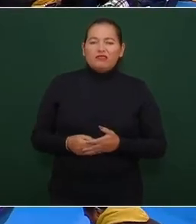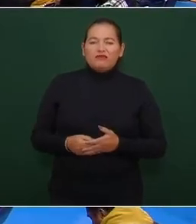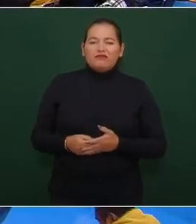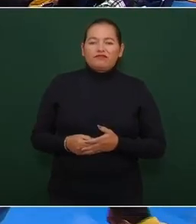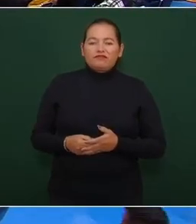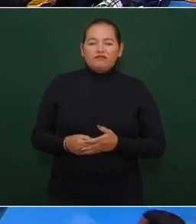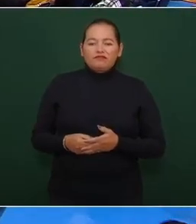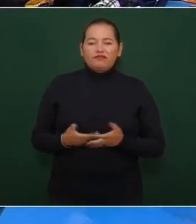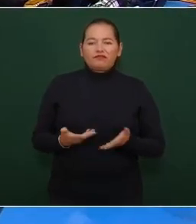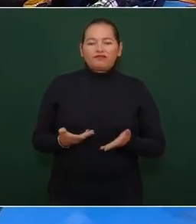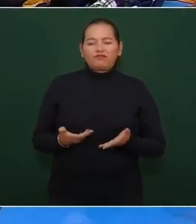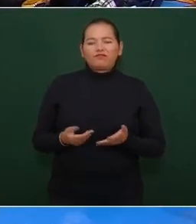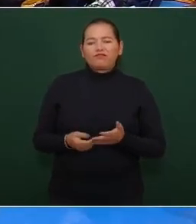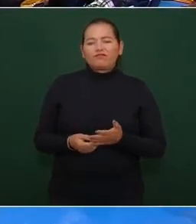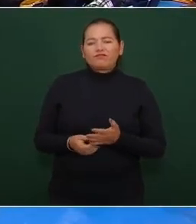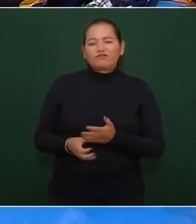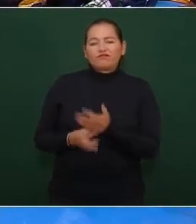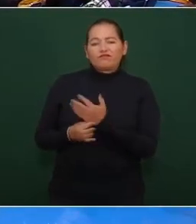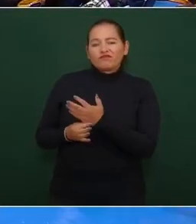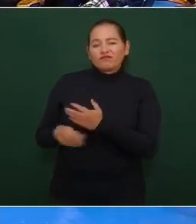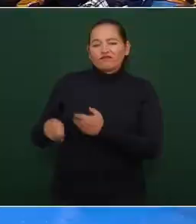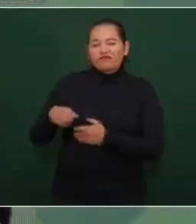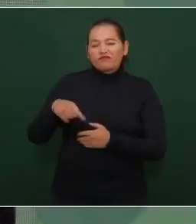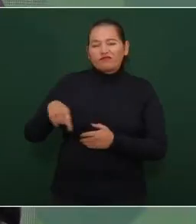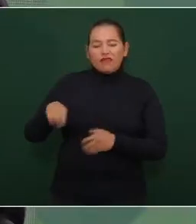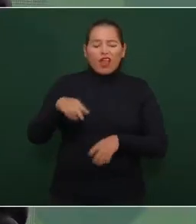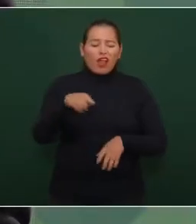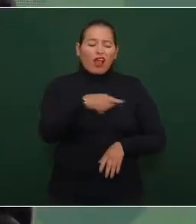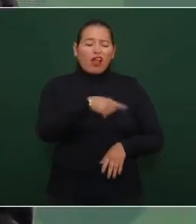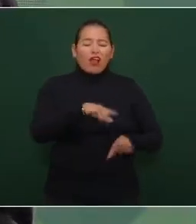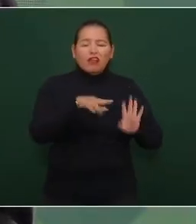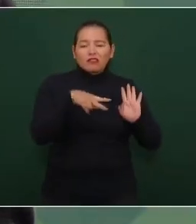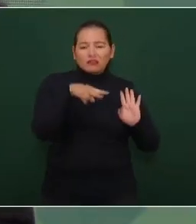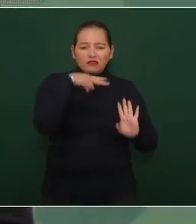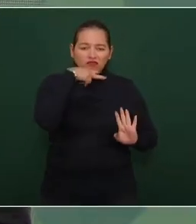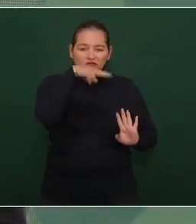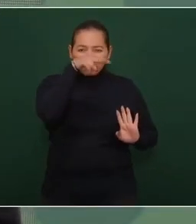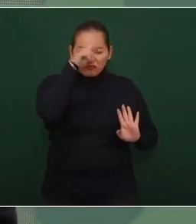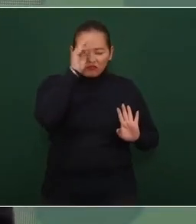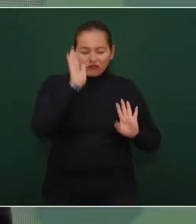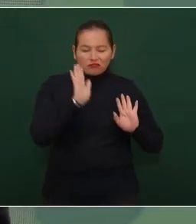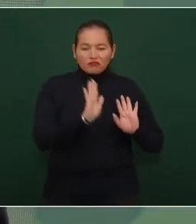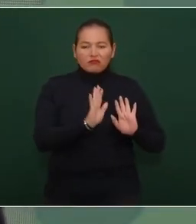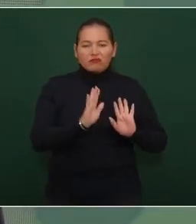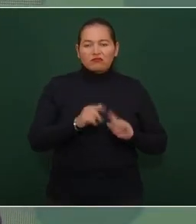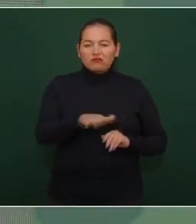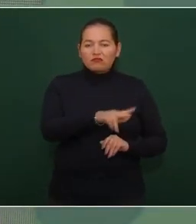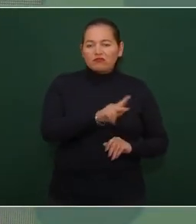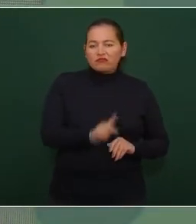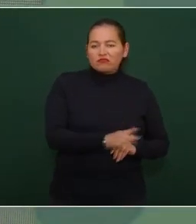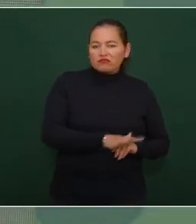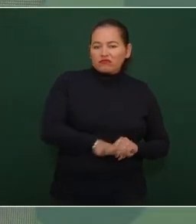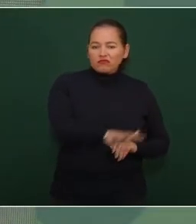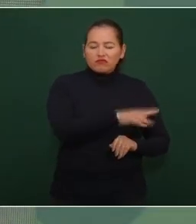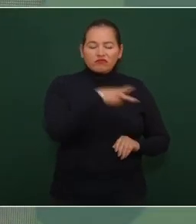dicen que la gente es ignorante la gente del pueblo